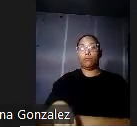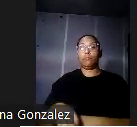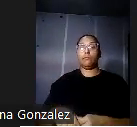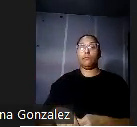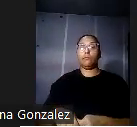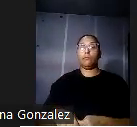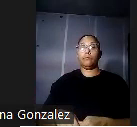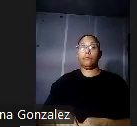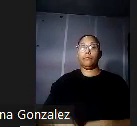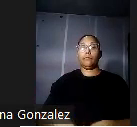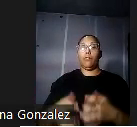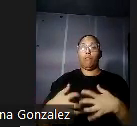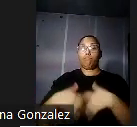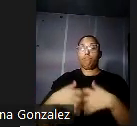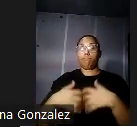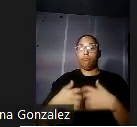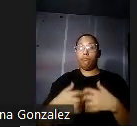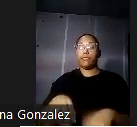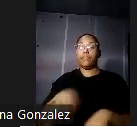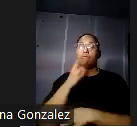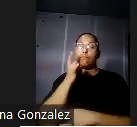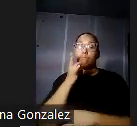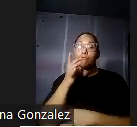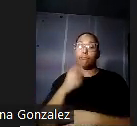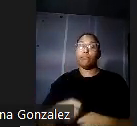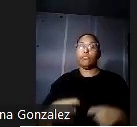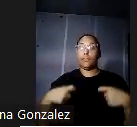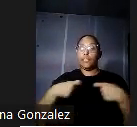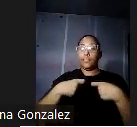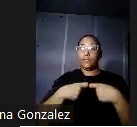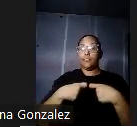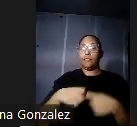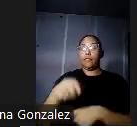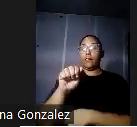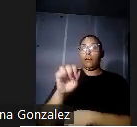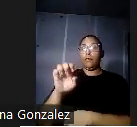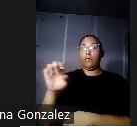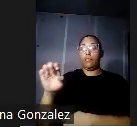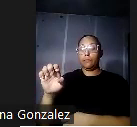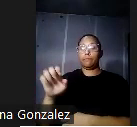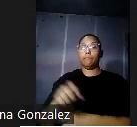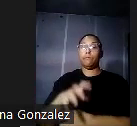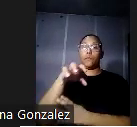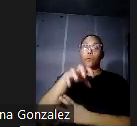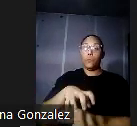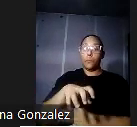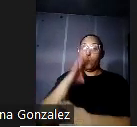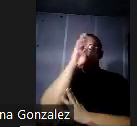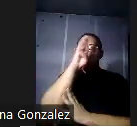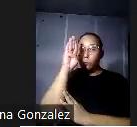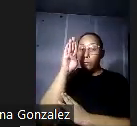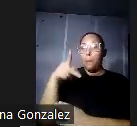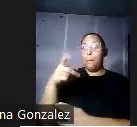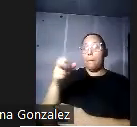ubicada en un sitio propiedad de lo que fuera la Autoridad de Energía Eléctrica. La ubicación del antiguo hospital presbiteriano